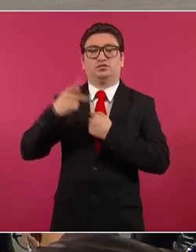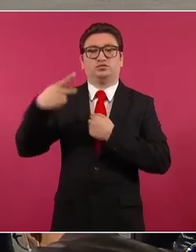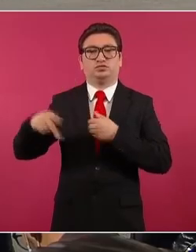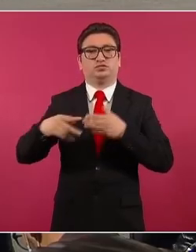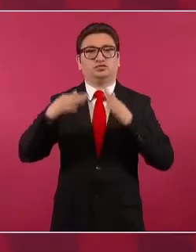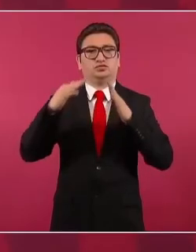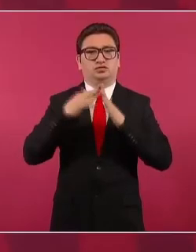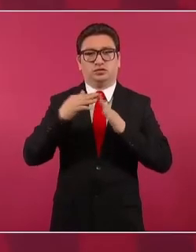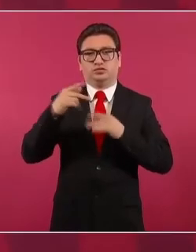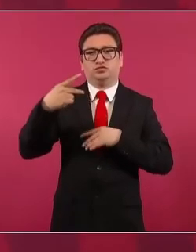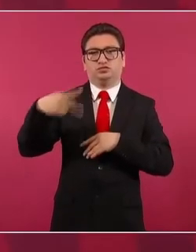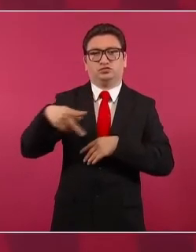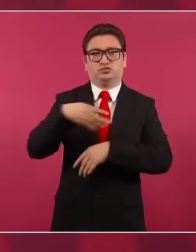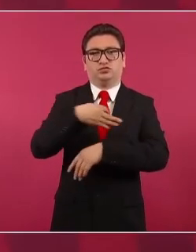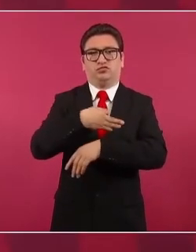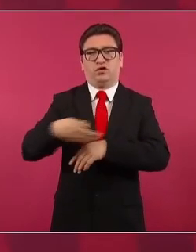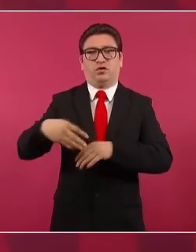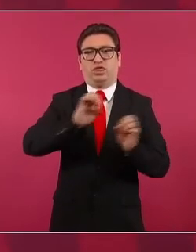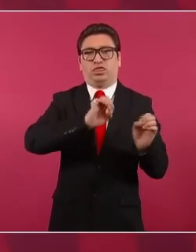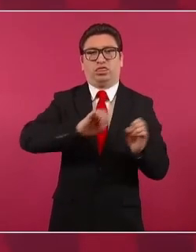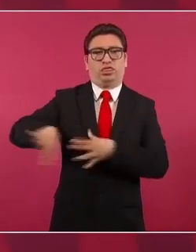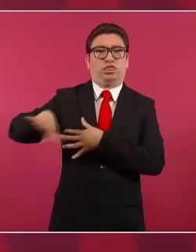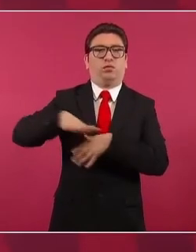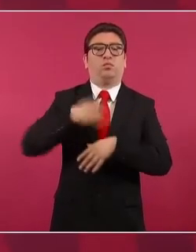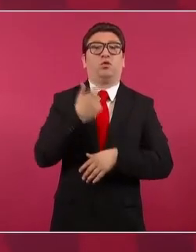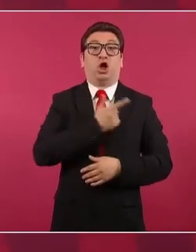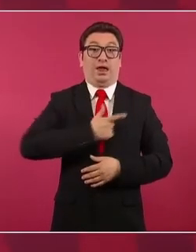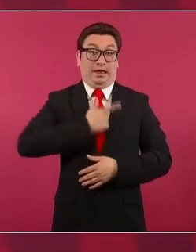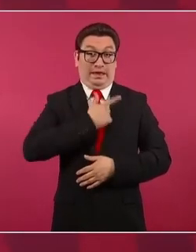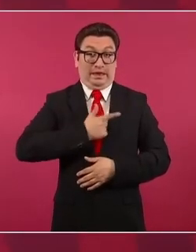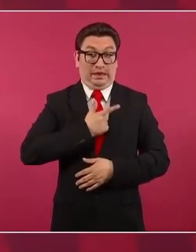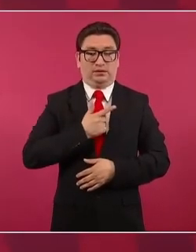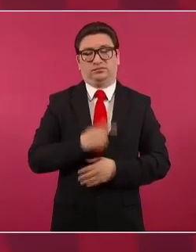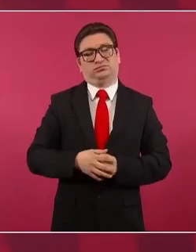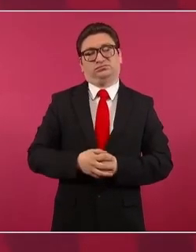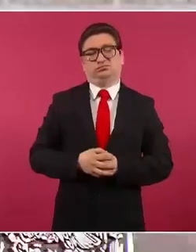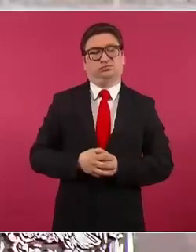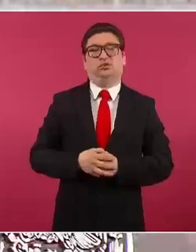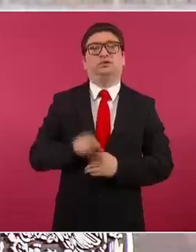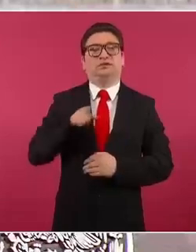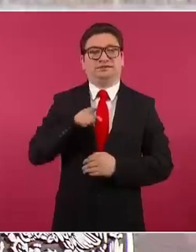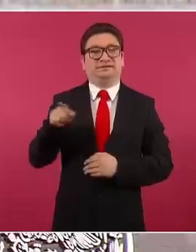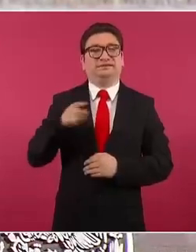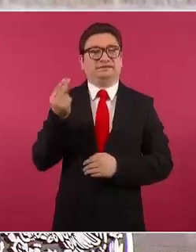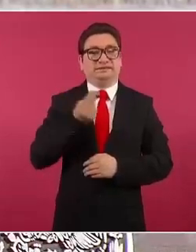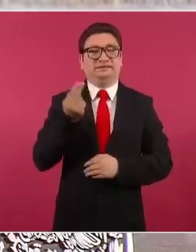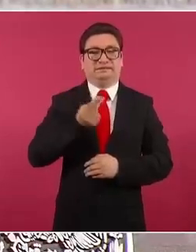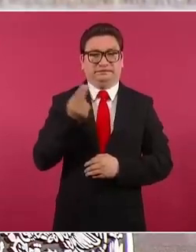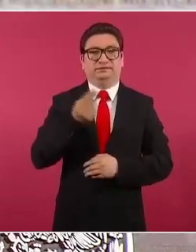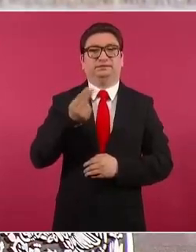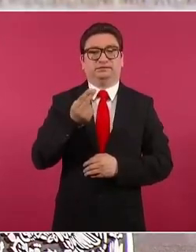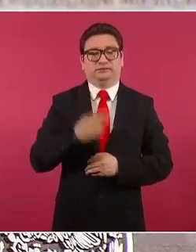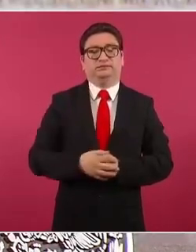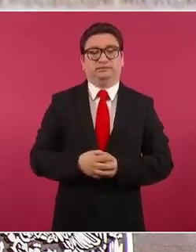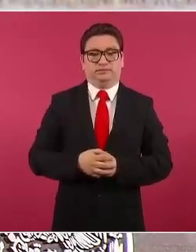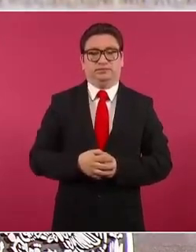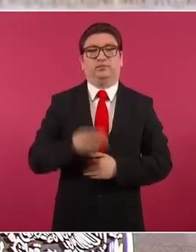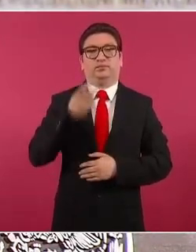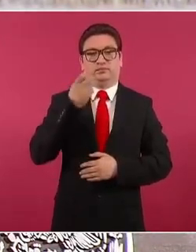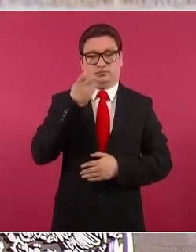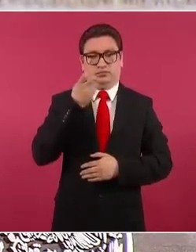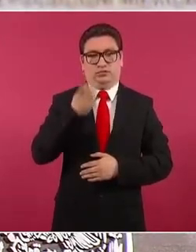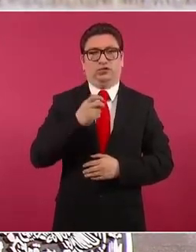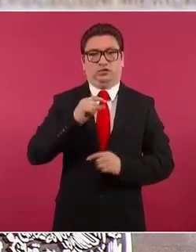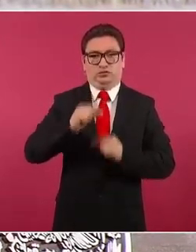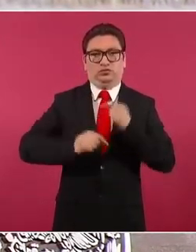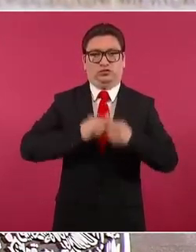familias por gusto, lo hacen por necesidad. Entonces, ir resolviendo